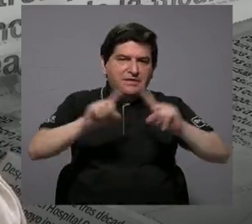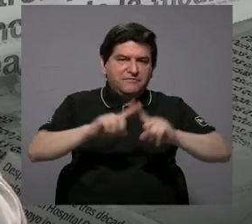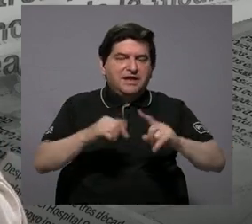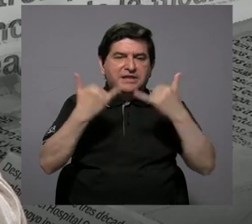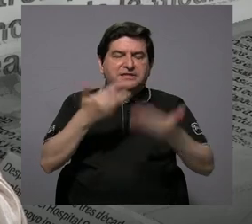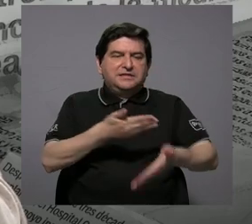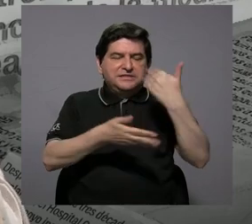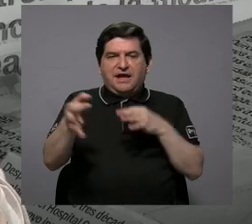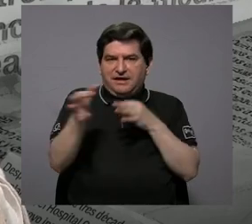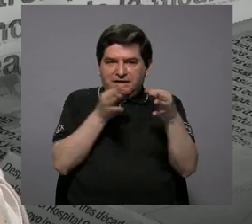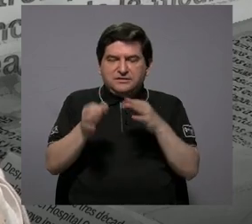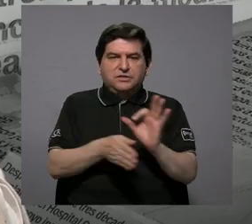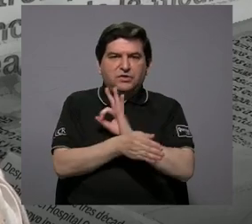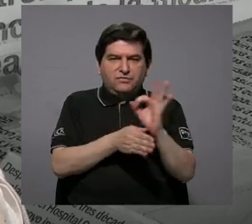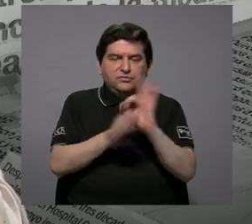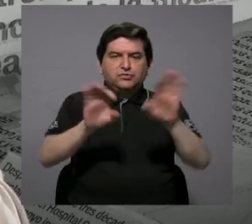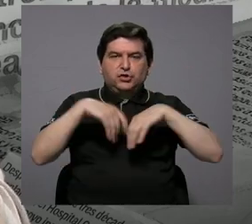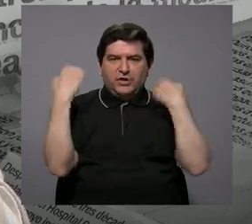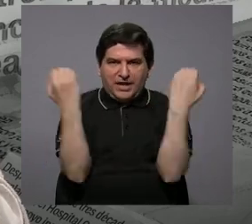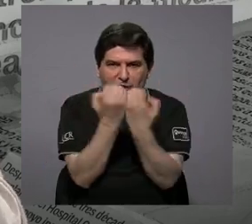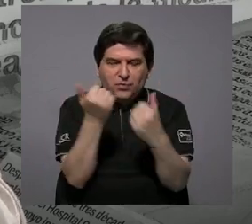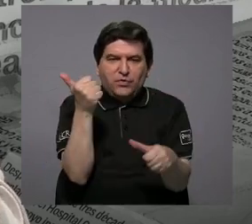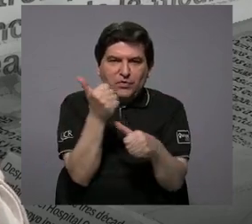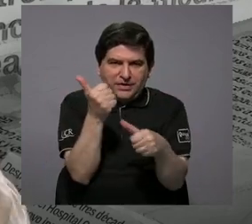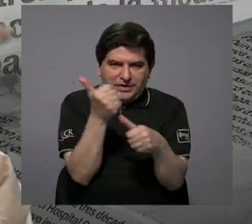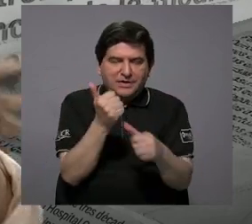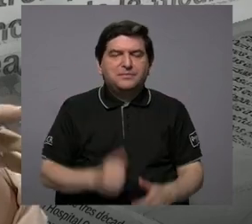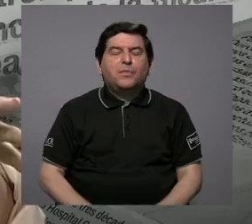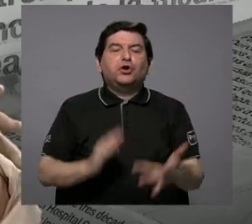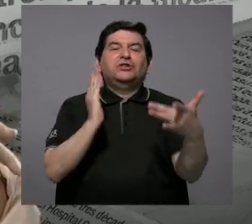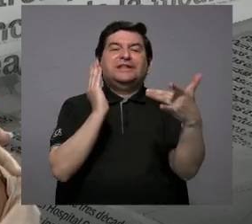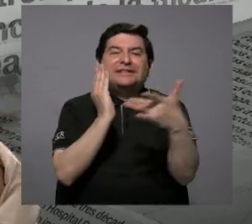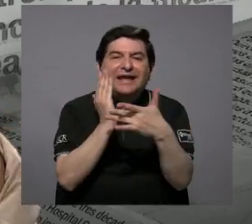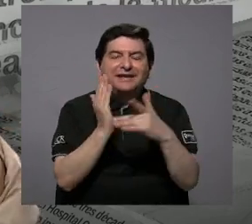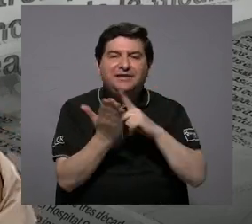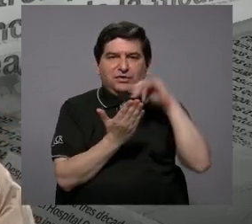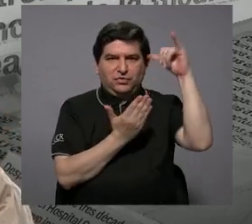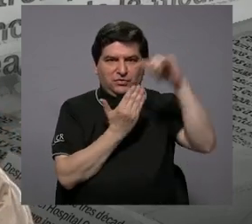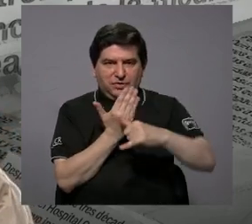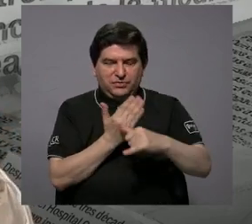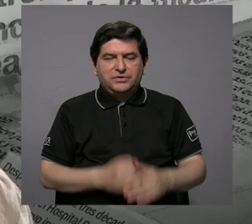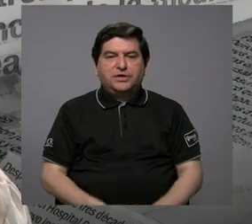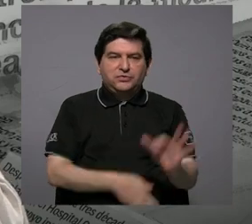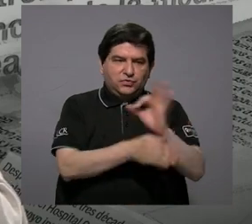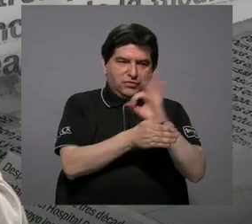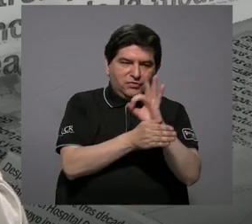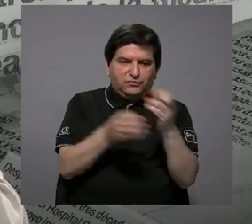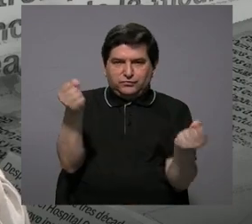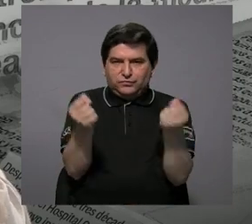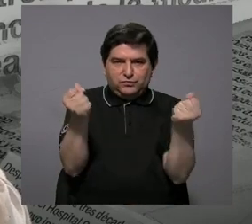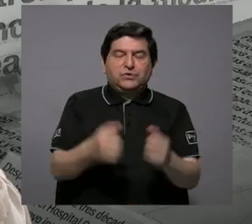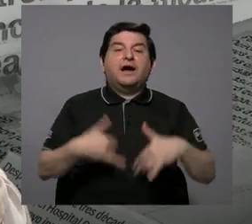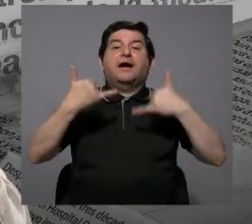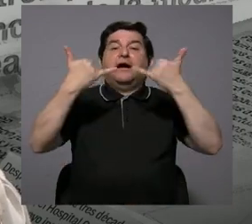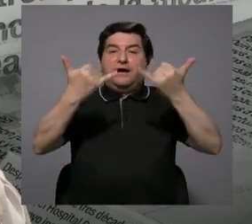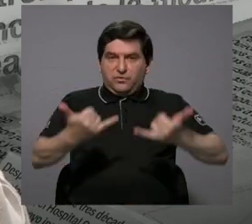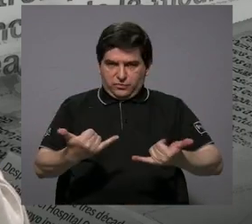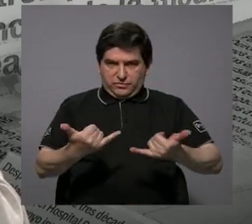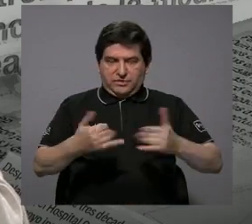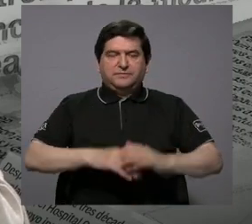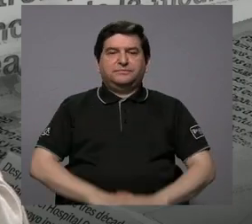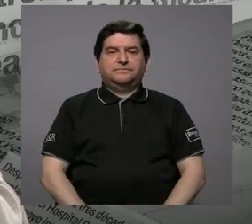mencionamos, están funcionando como equipo consultor técnico para este proyecto, para el funcionamiento de los vehículos. Ahora bien,